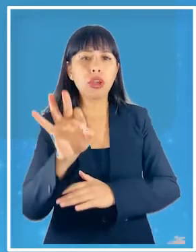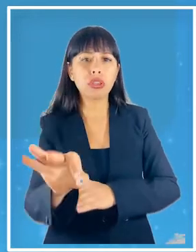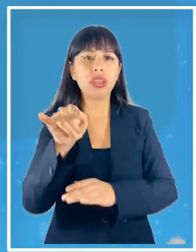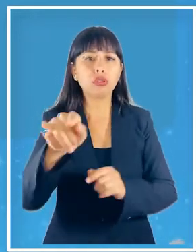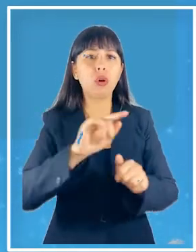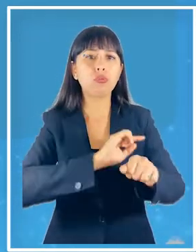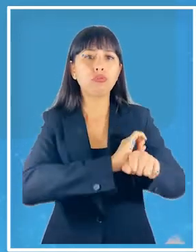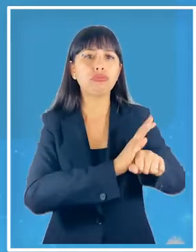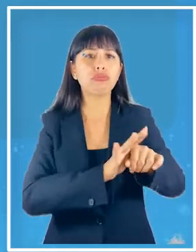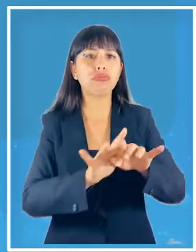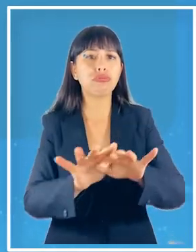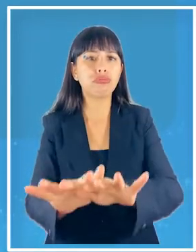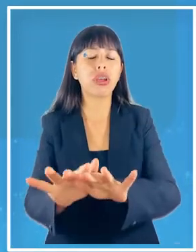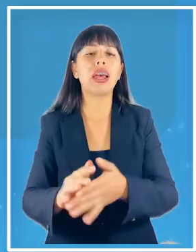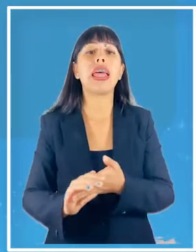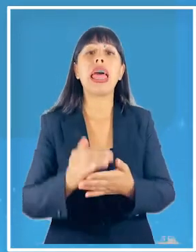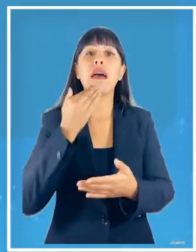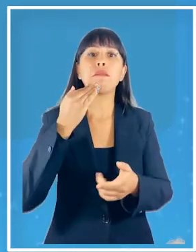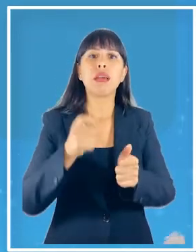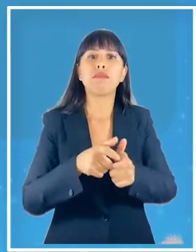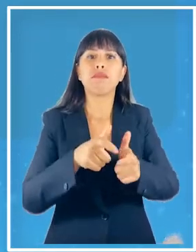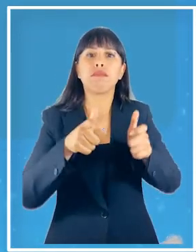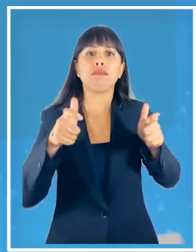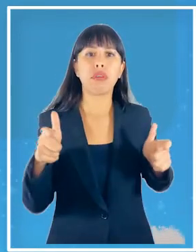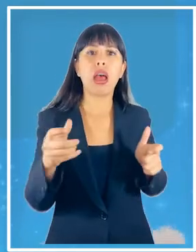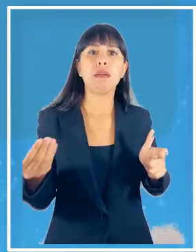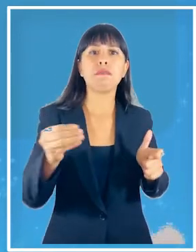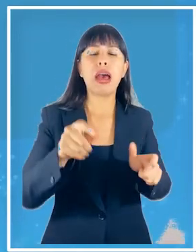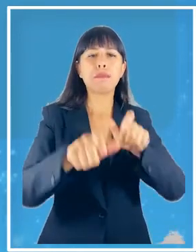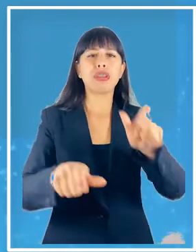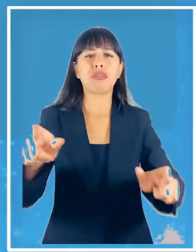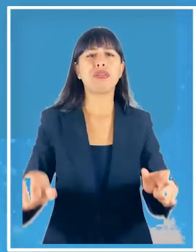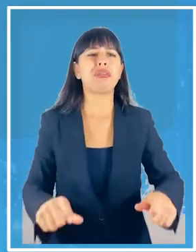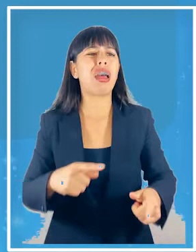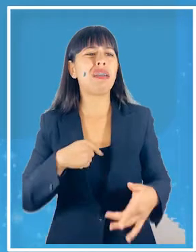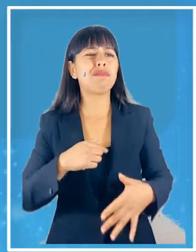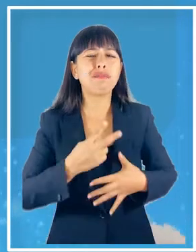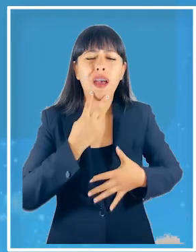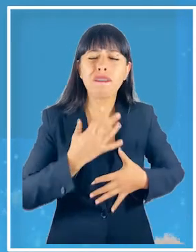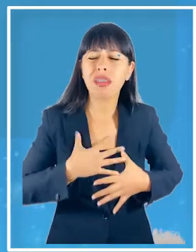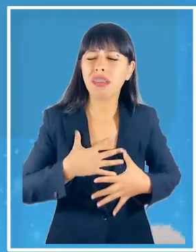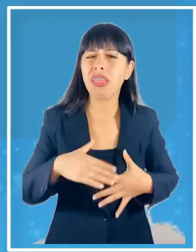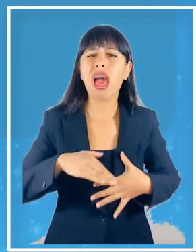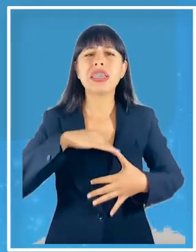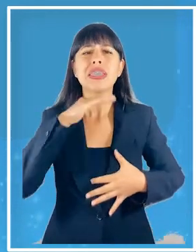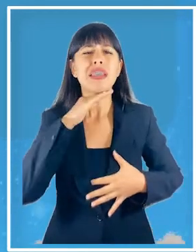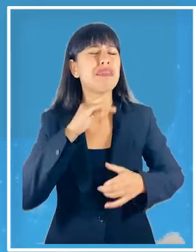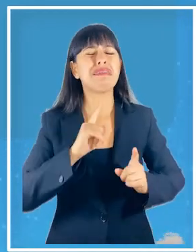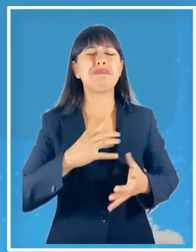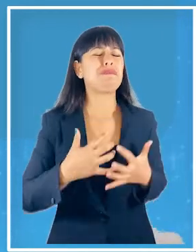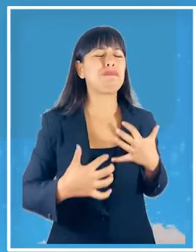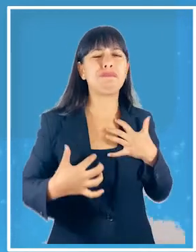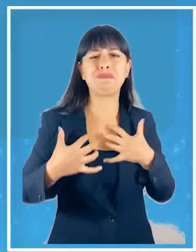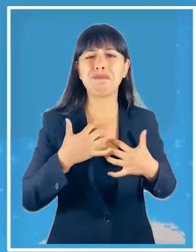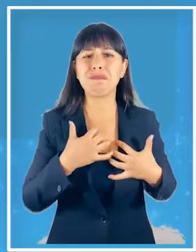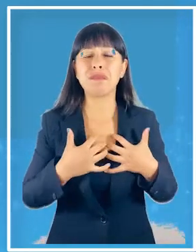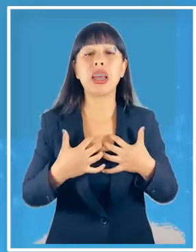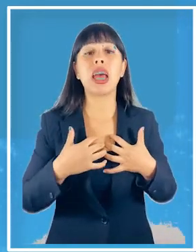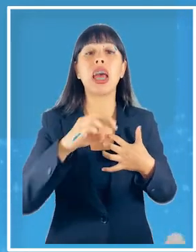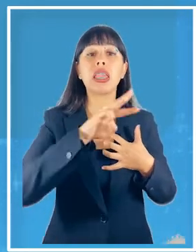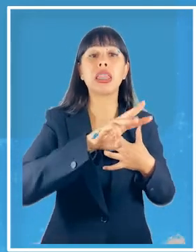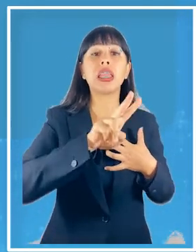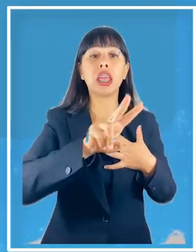pandemia aumentó la cantidad de personas mayores insatisfechas con su vida de un 32%